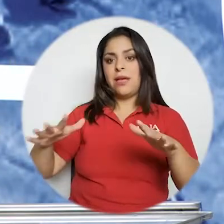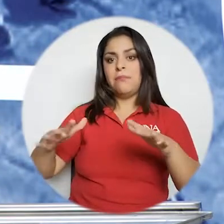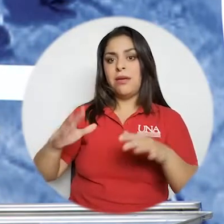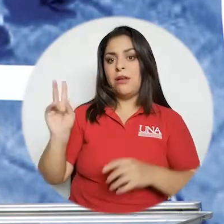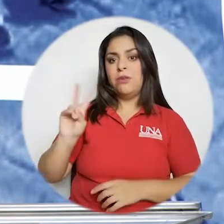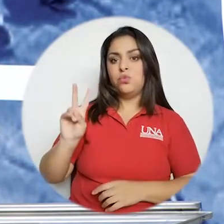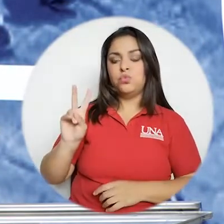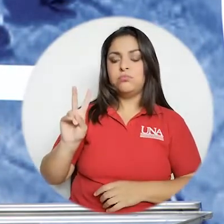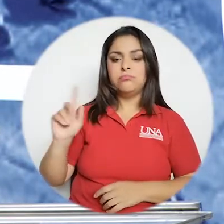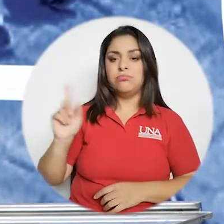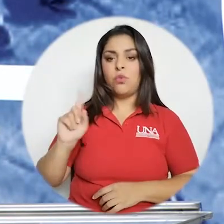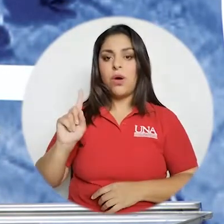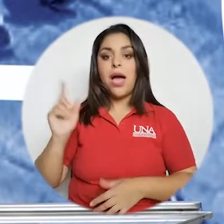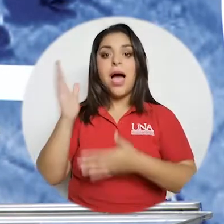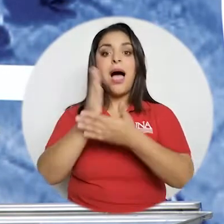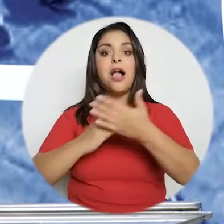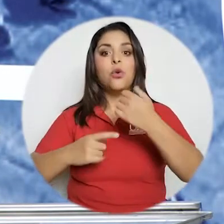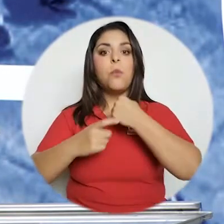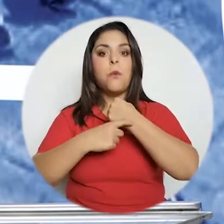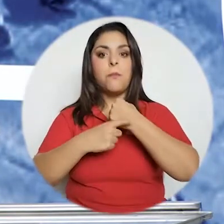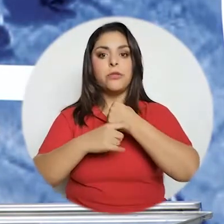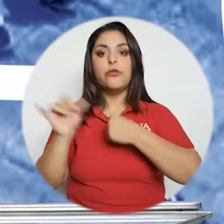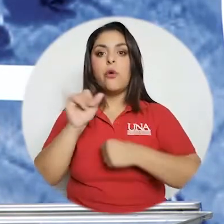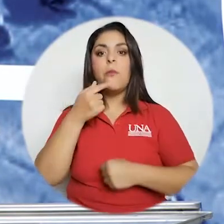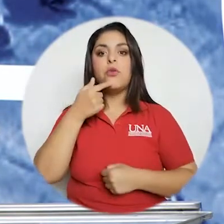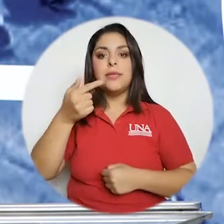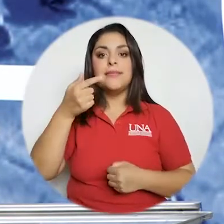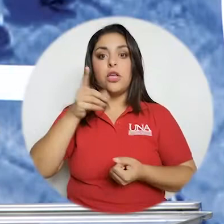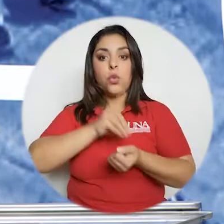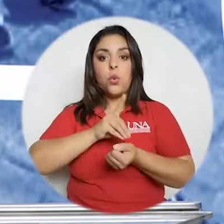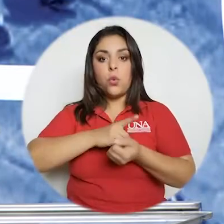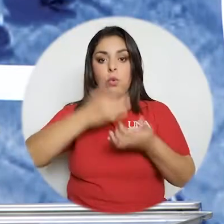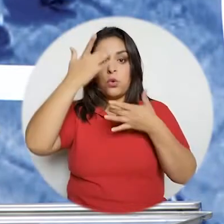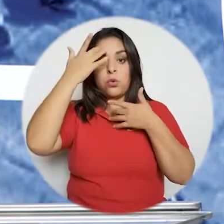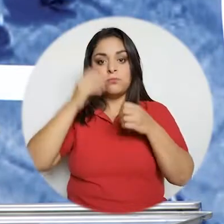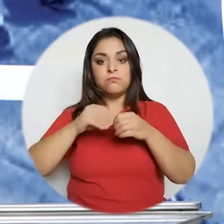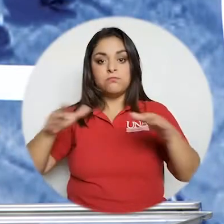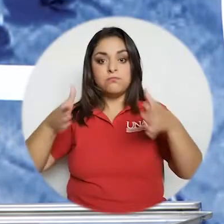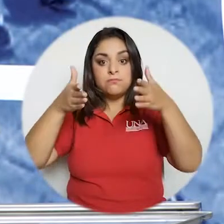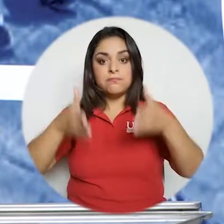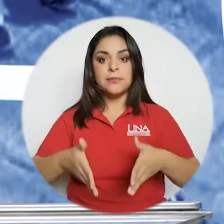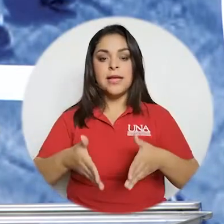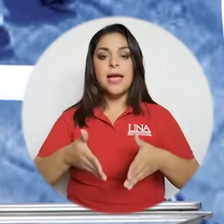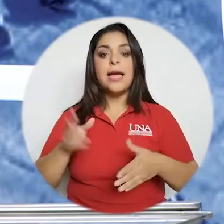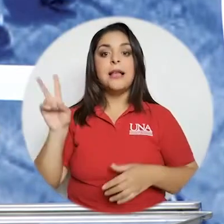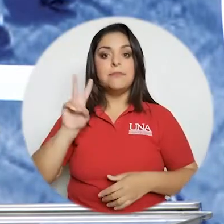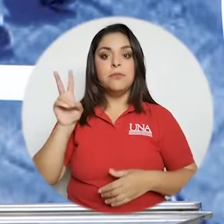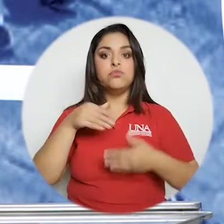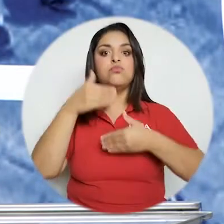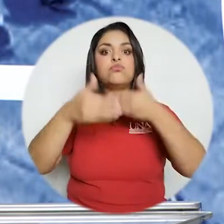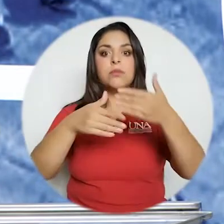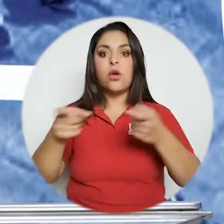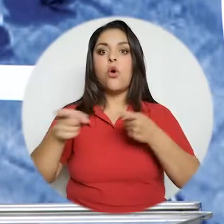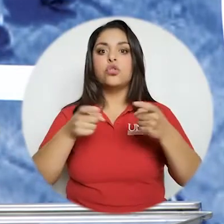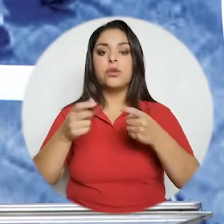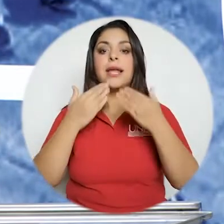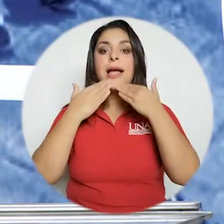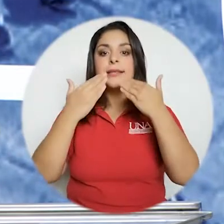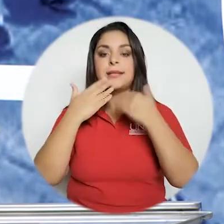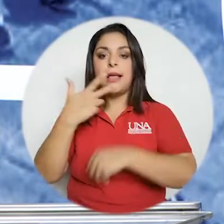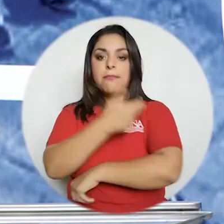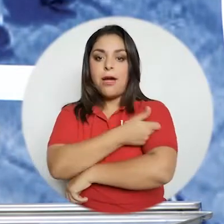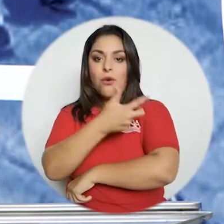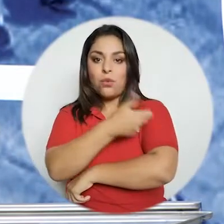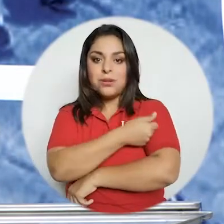pandemia con el virus en algún momento como dicen los epidemiólogos pues el virus entrará en algún grado de control gracias a las campañas